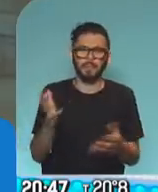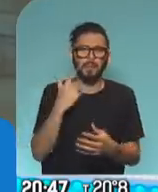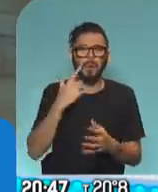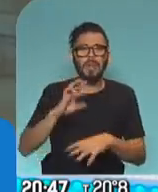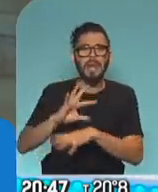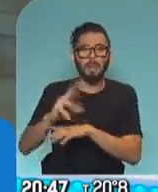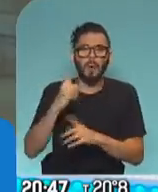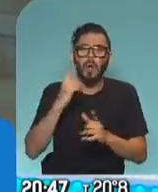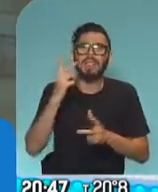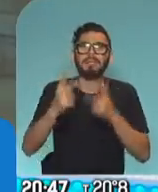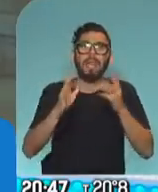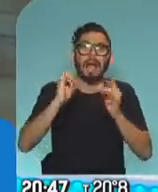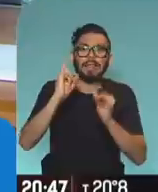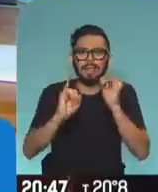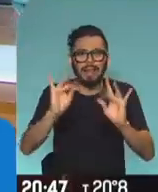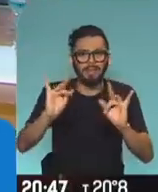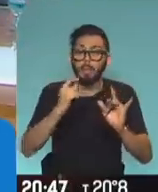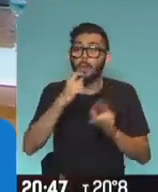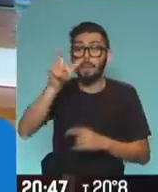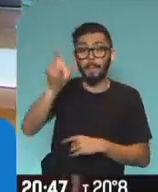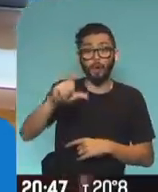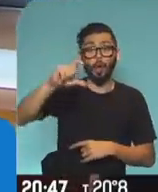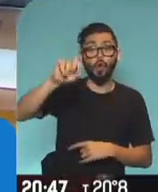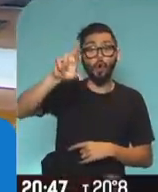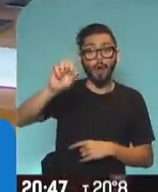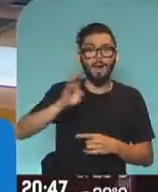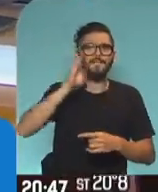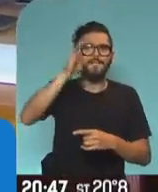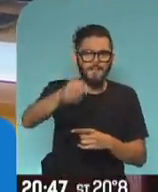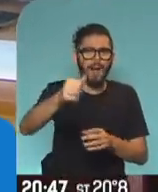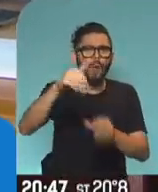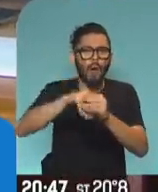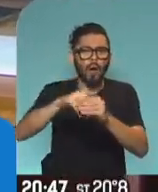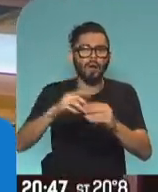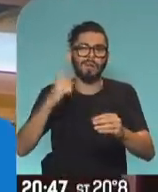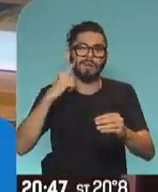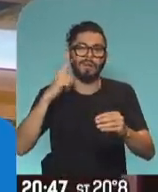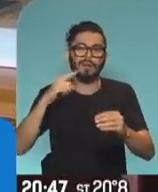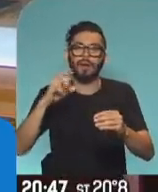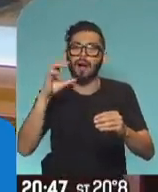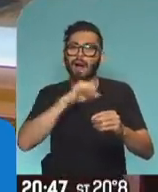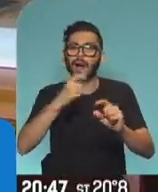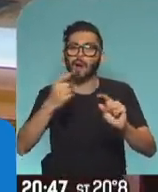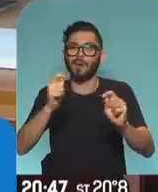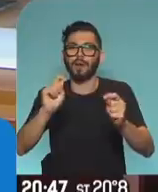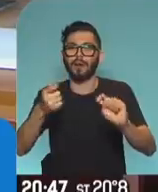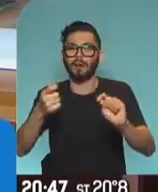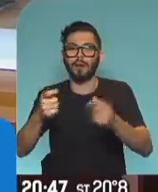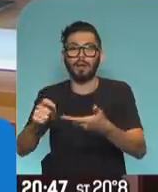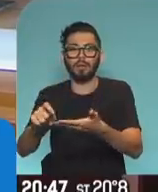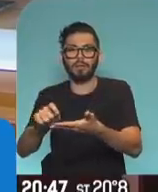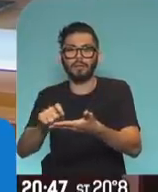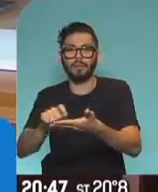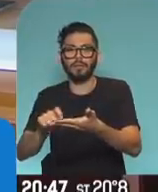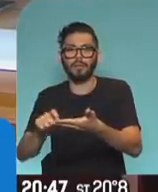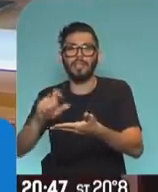difícil de explicar, pero si esta persona, Cora, va hasta el banco, le hacen cambiar la clave, cuando cambia la clave le toman el dato de cuál es su